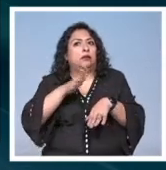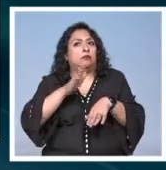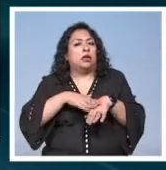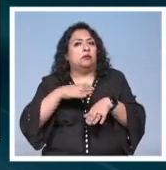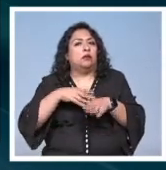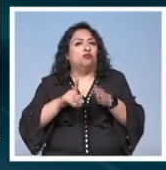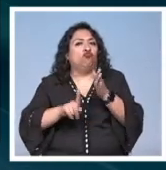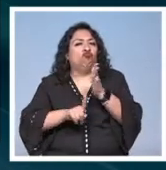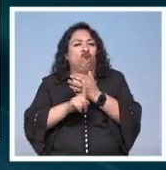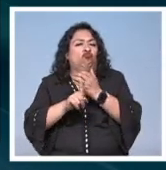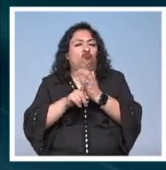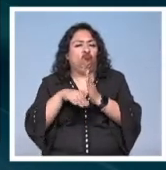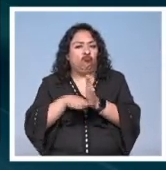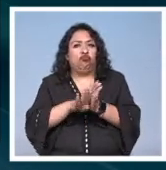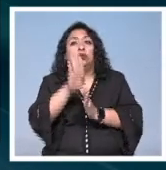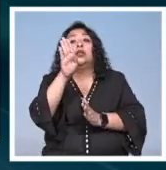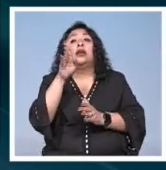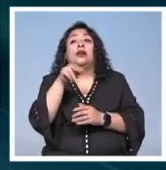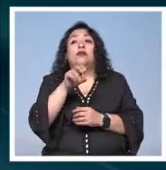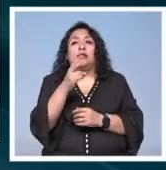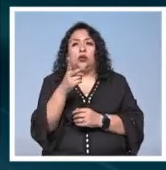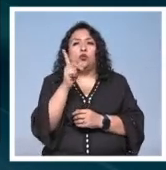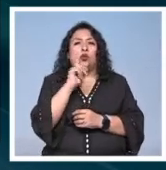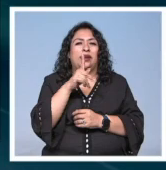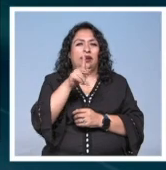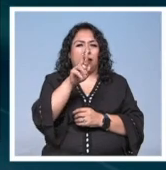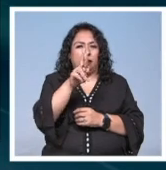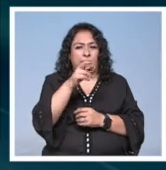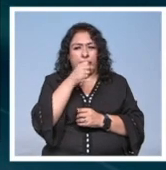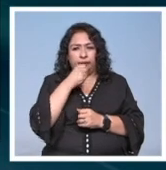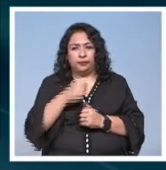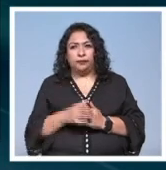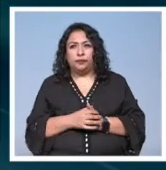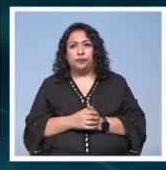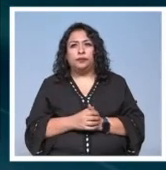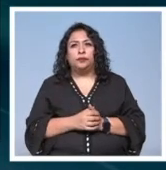resiliencia noticias noticias 22 cariño cariño ribera